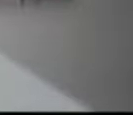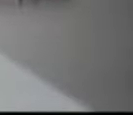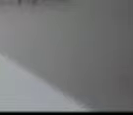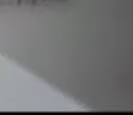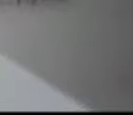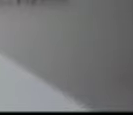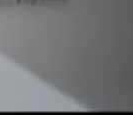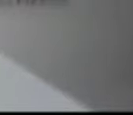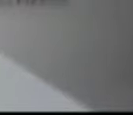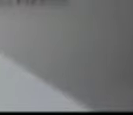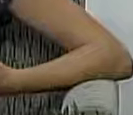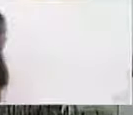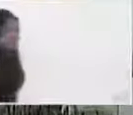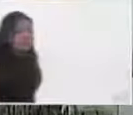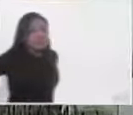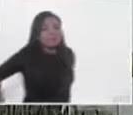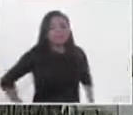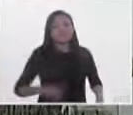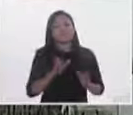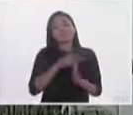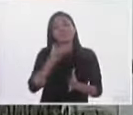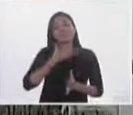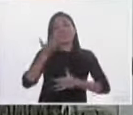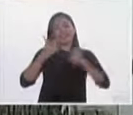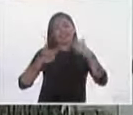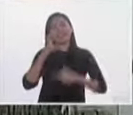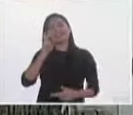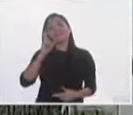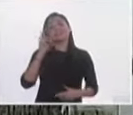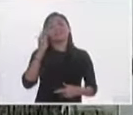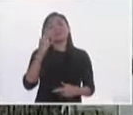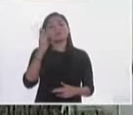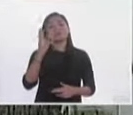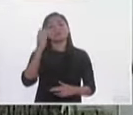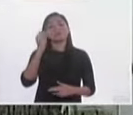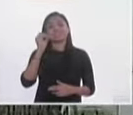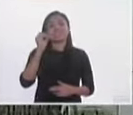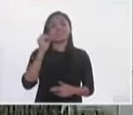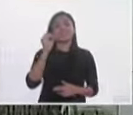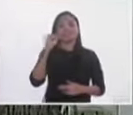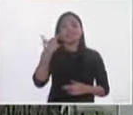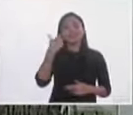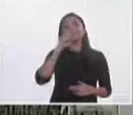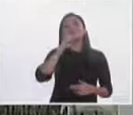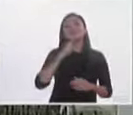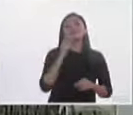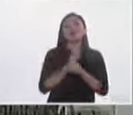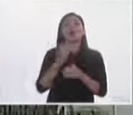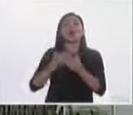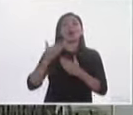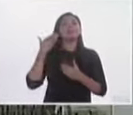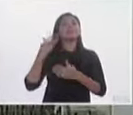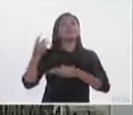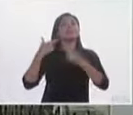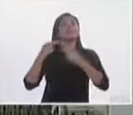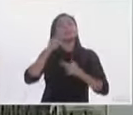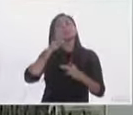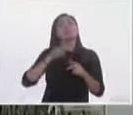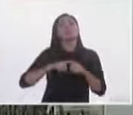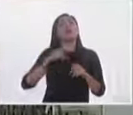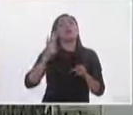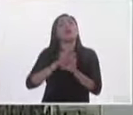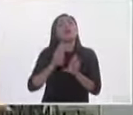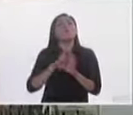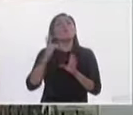C7 Democracia Bueno, ya estamos de regreso. 3030-5307 Hace un momento platicabas o preguntabas, ¿no? ¿Cuáles